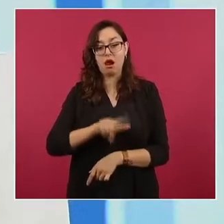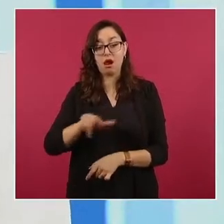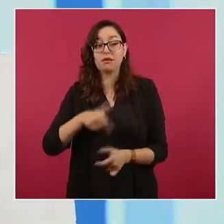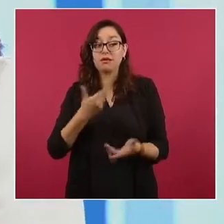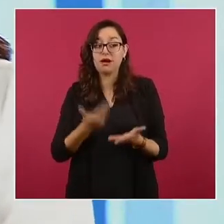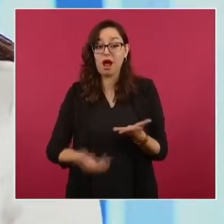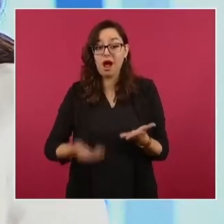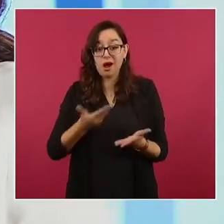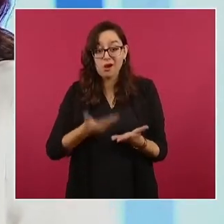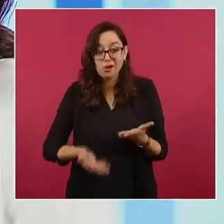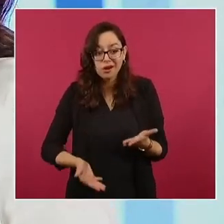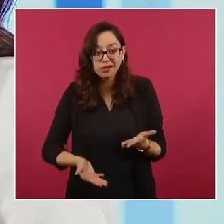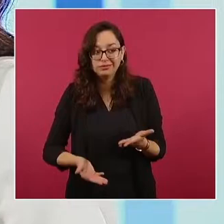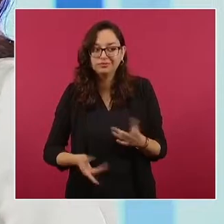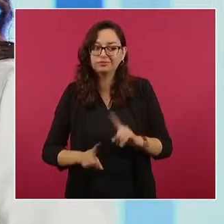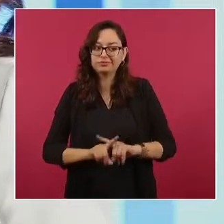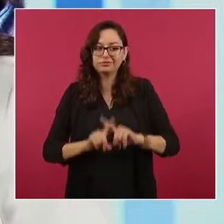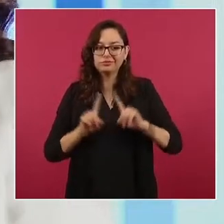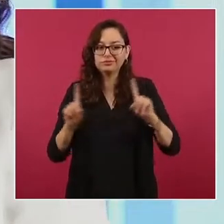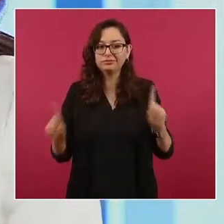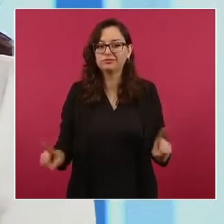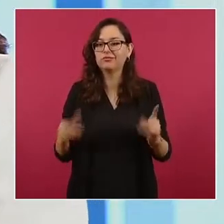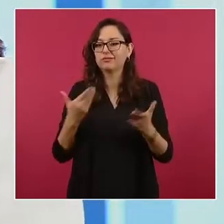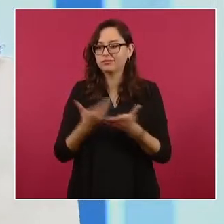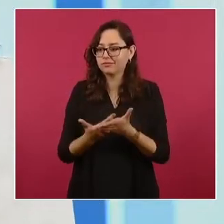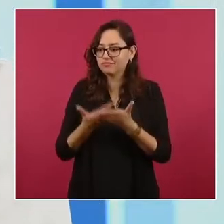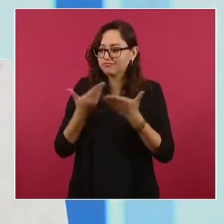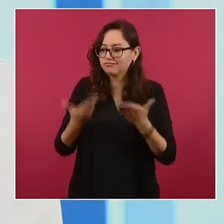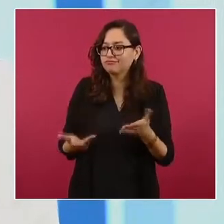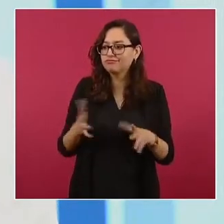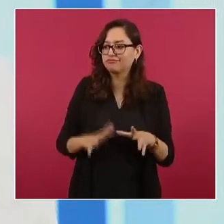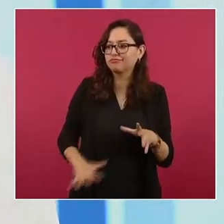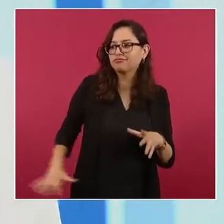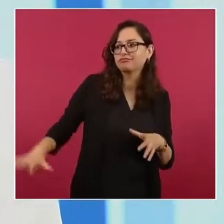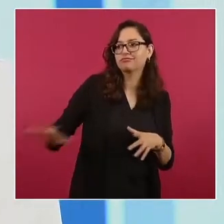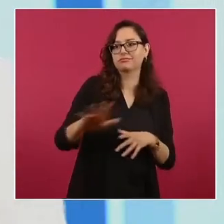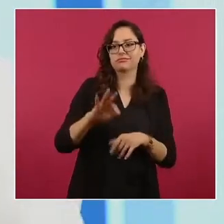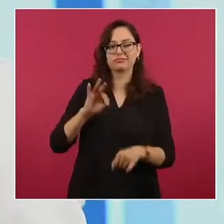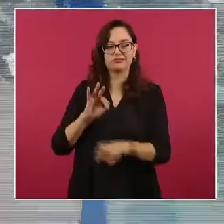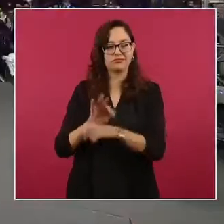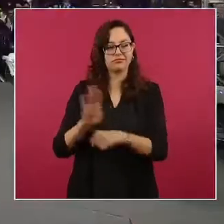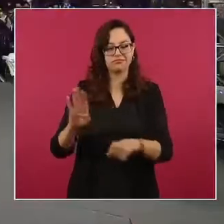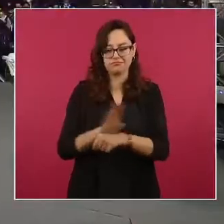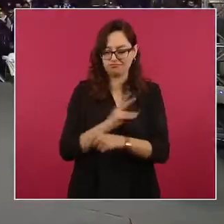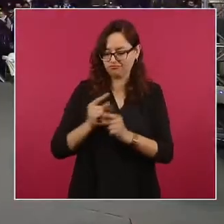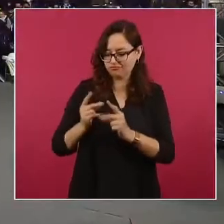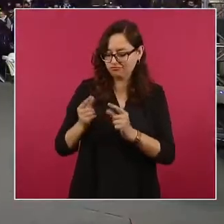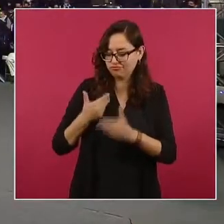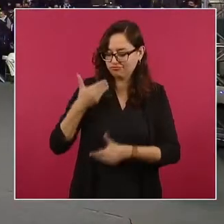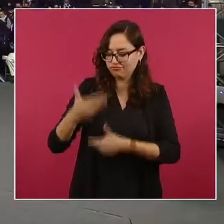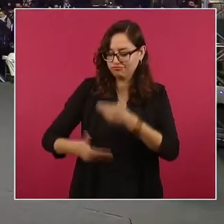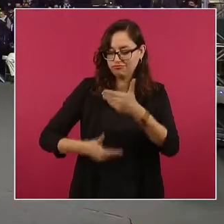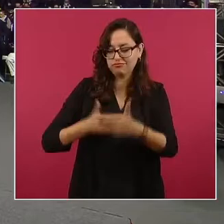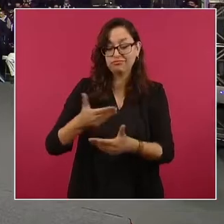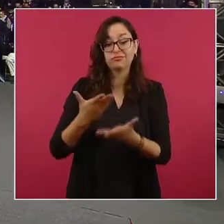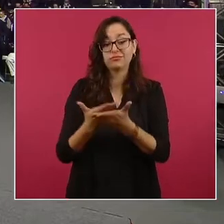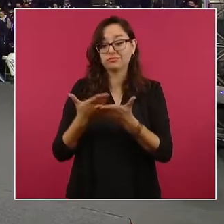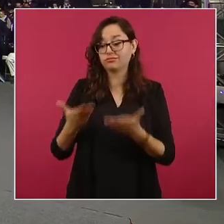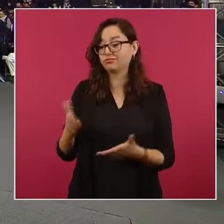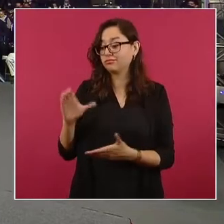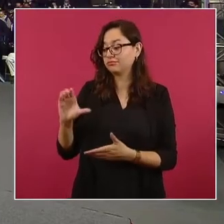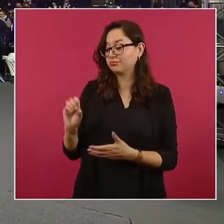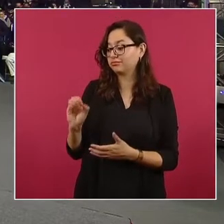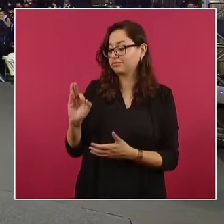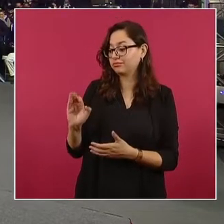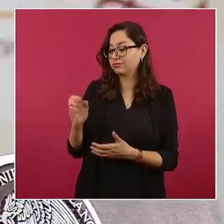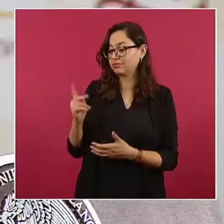tiene en beneficio de nuestra población. Hoy, la agencia reguladora presenta finalmente números positivos, con el